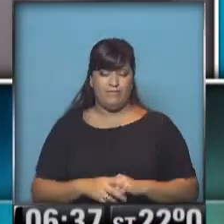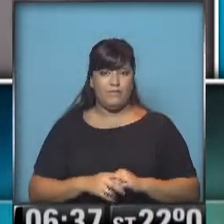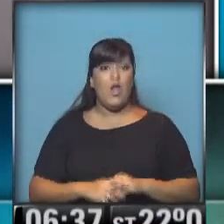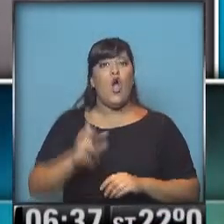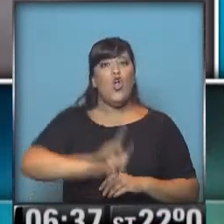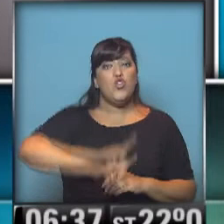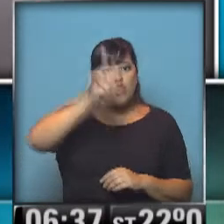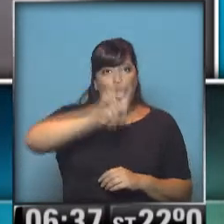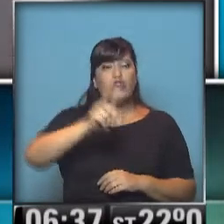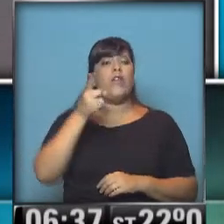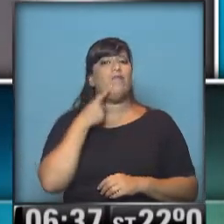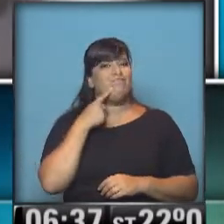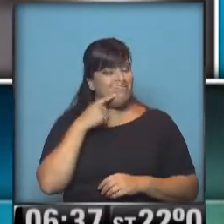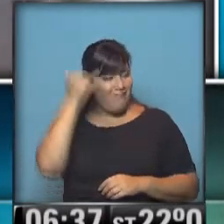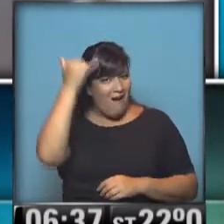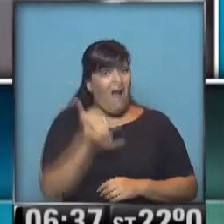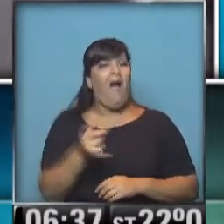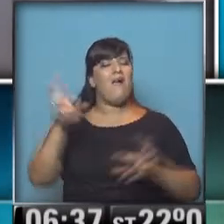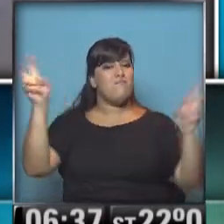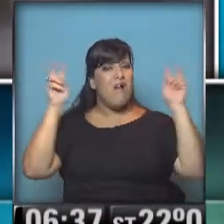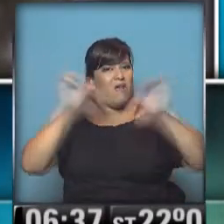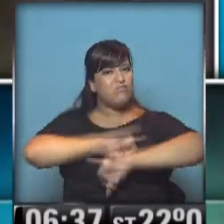del país rige una alerta meteorológica.